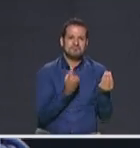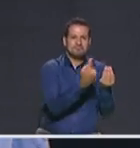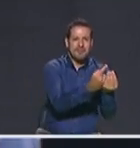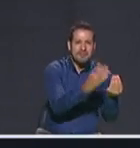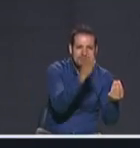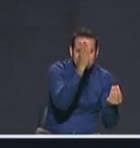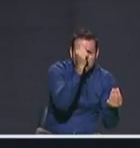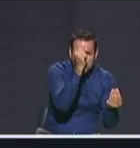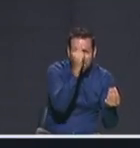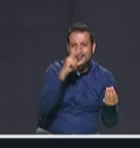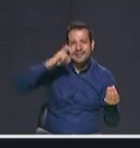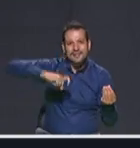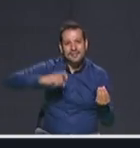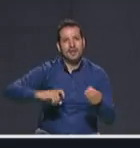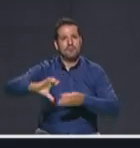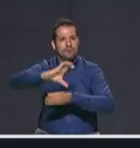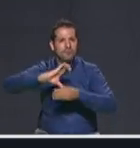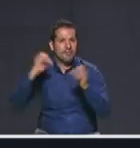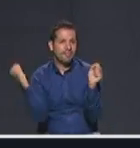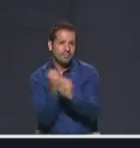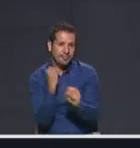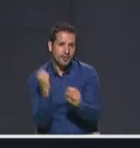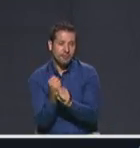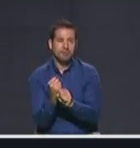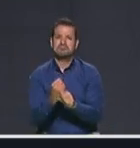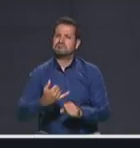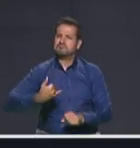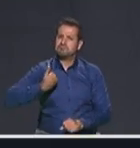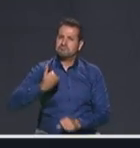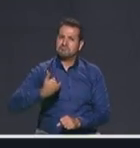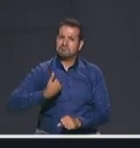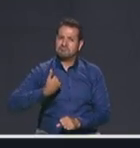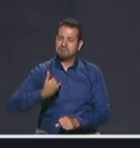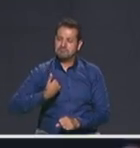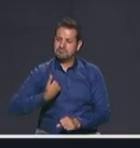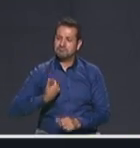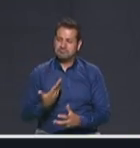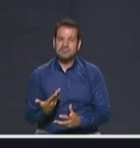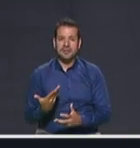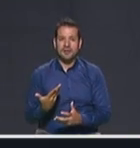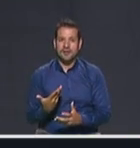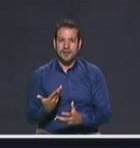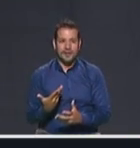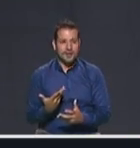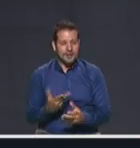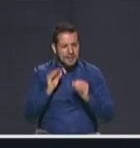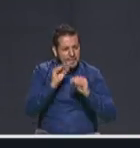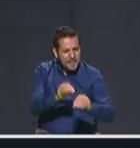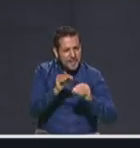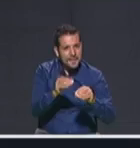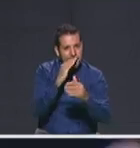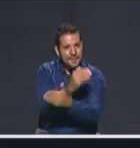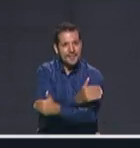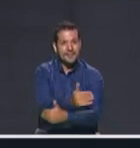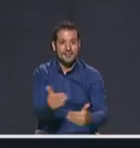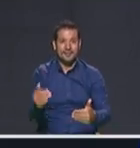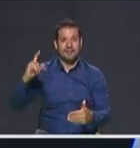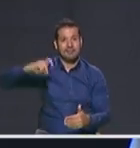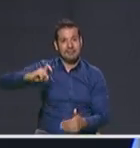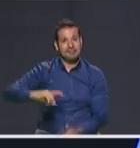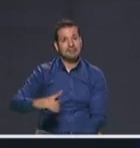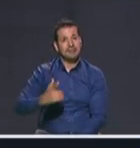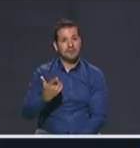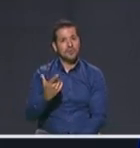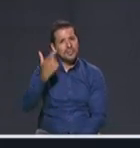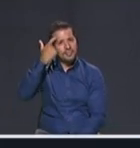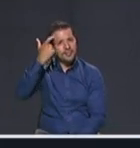necesitamos una ciudad que genere empleo para los jóvenes y de esa forma arrebatárselo a los combos. Pero también necesita inteligencia,